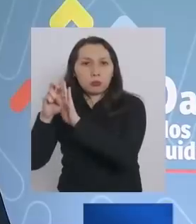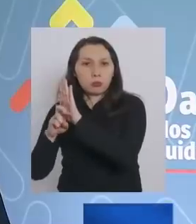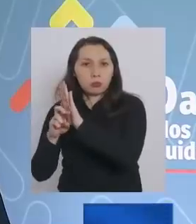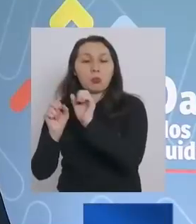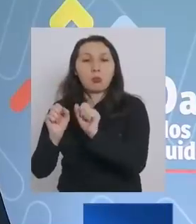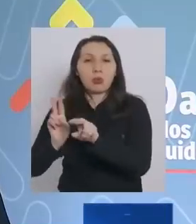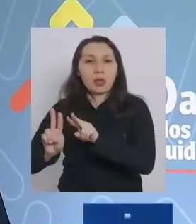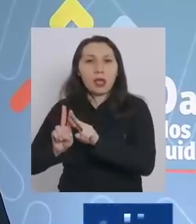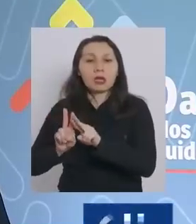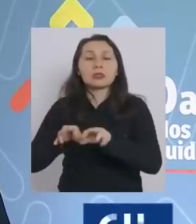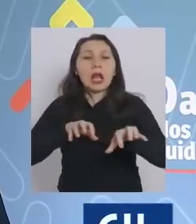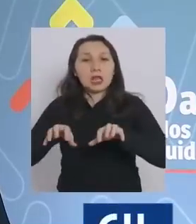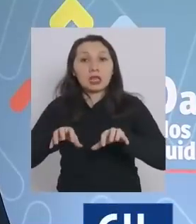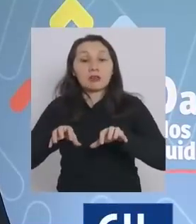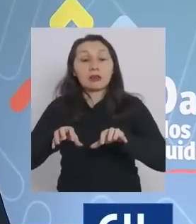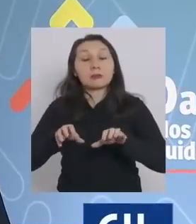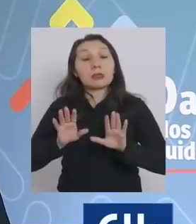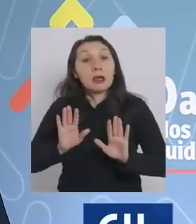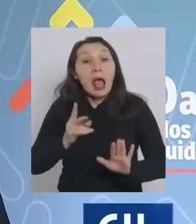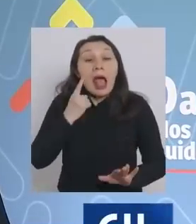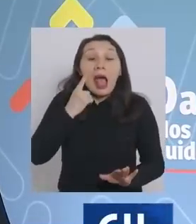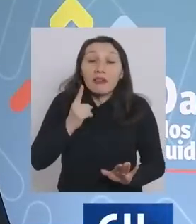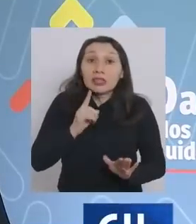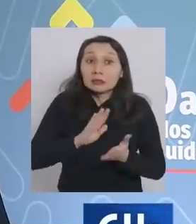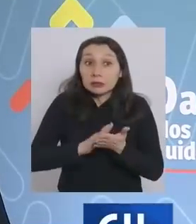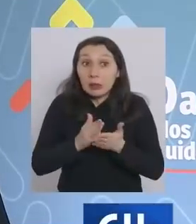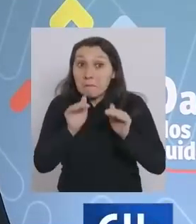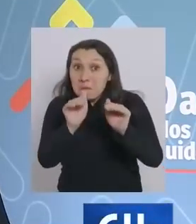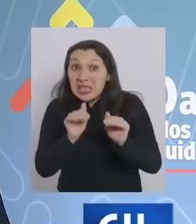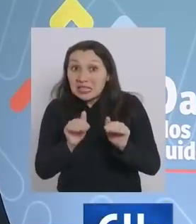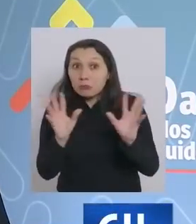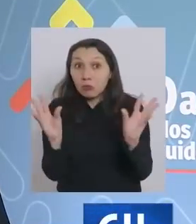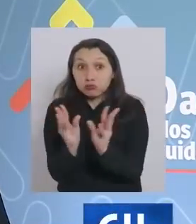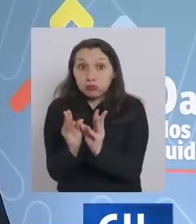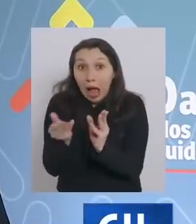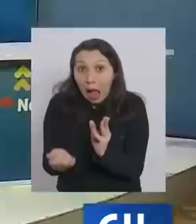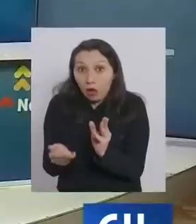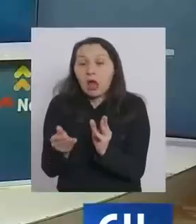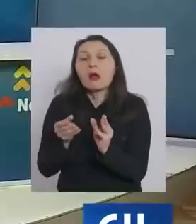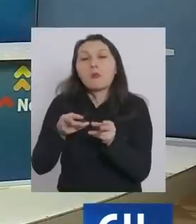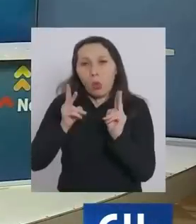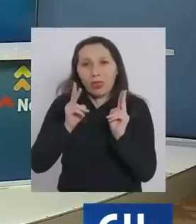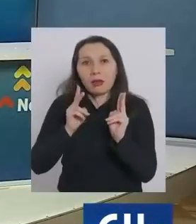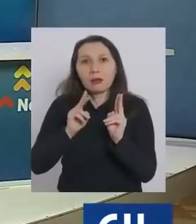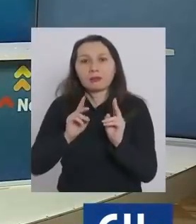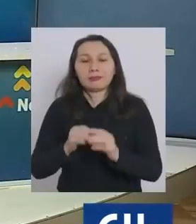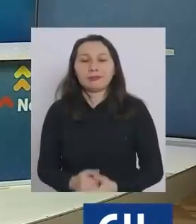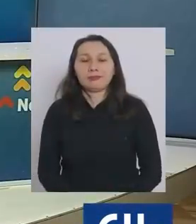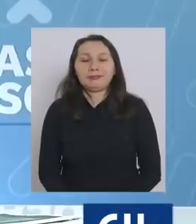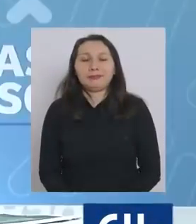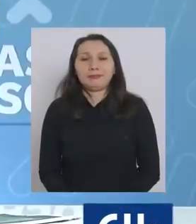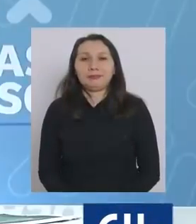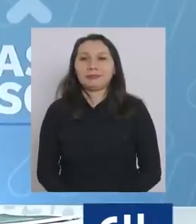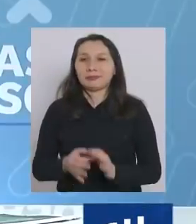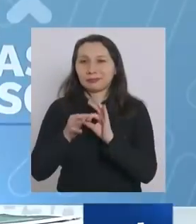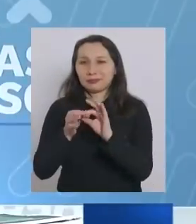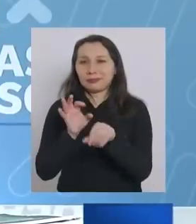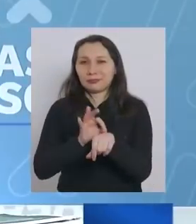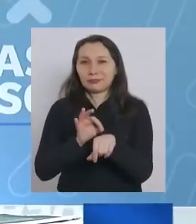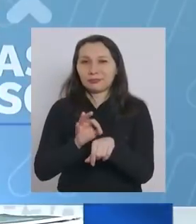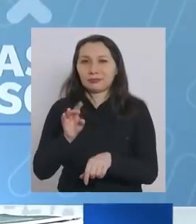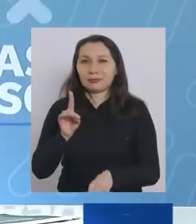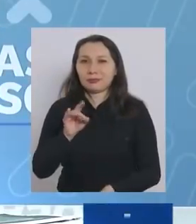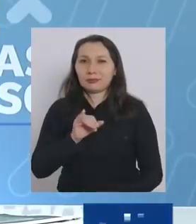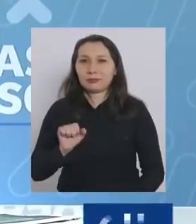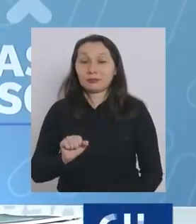poder realizar actividades como esta si las condiciones sanitarias se mantienen como son hoy día muchas gracias doctora Daza